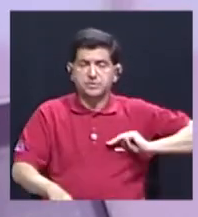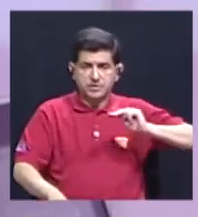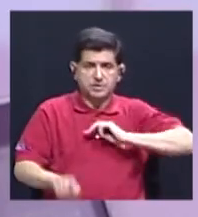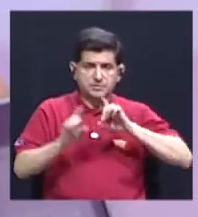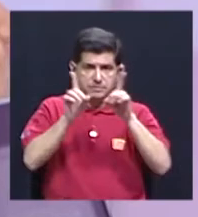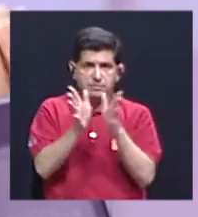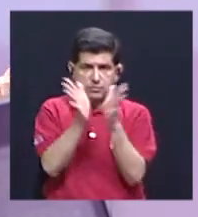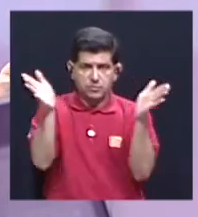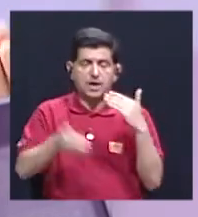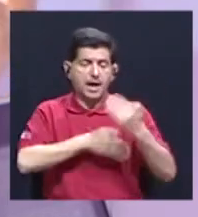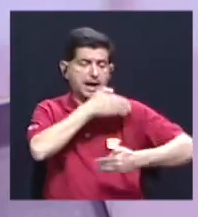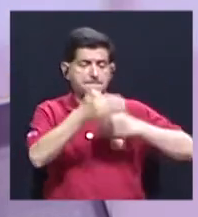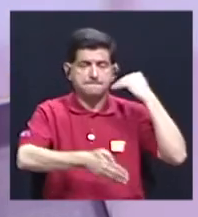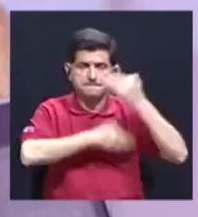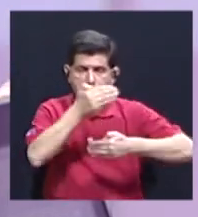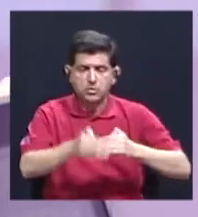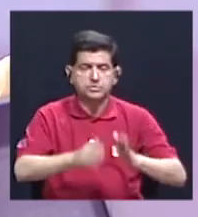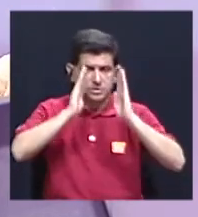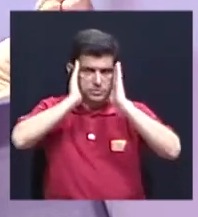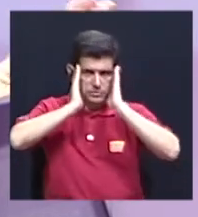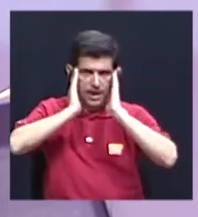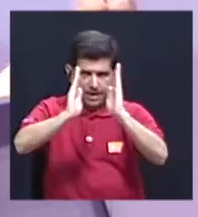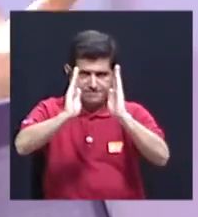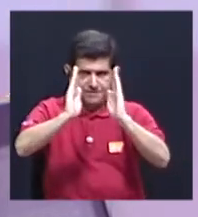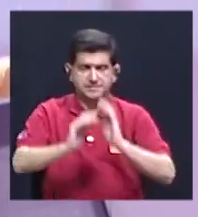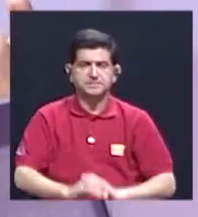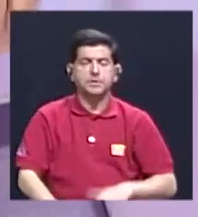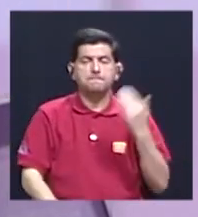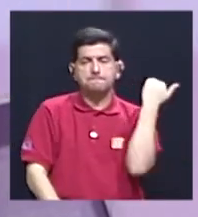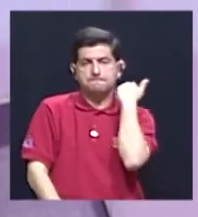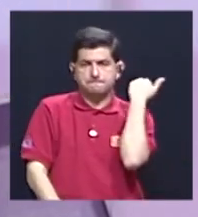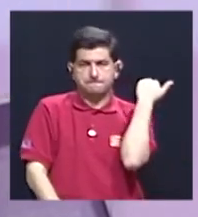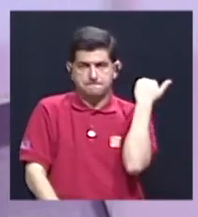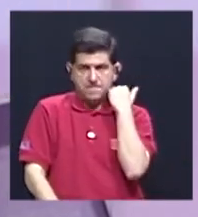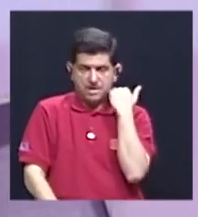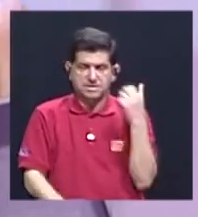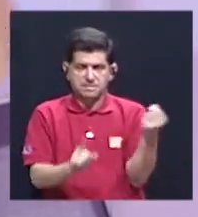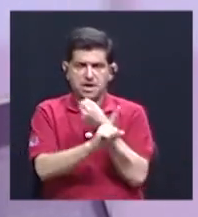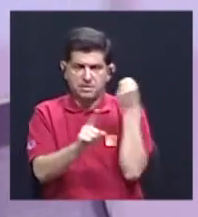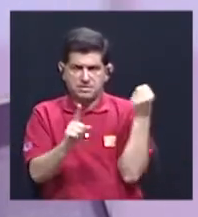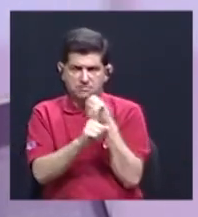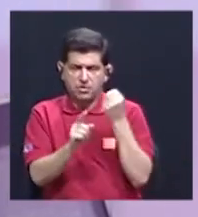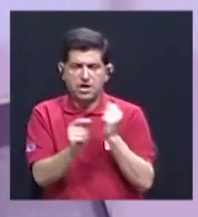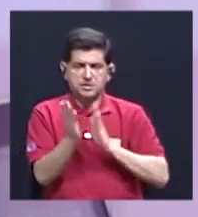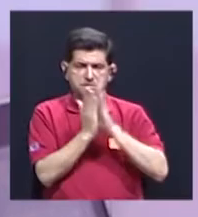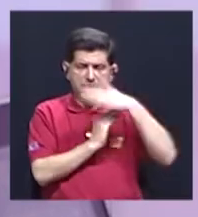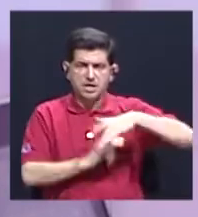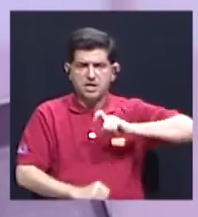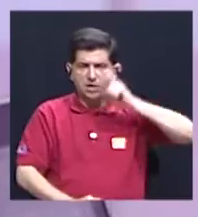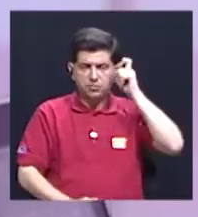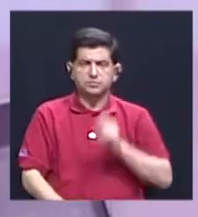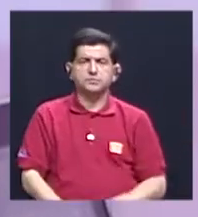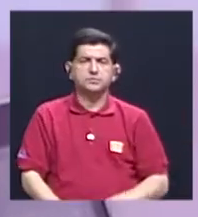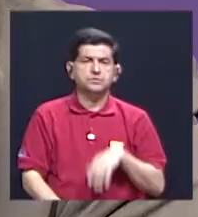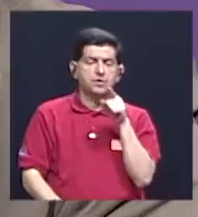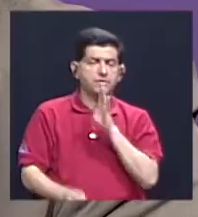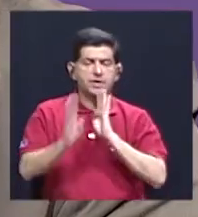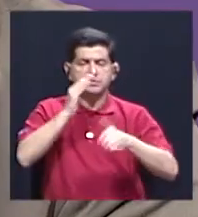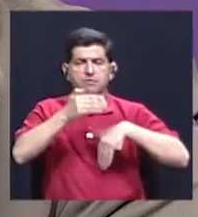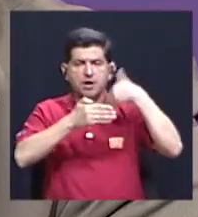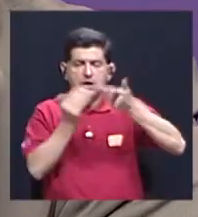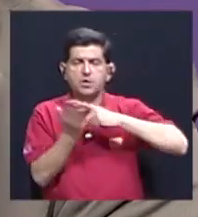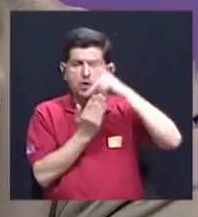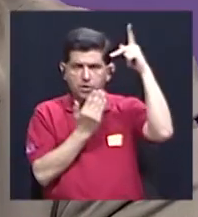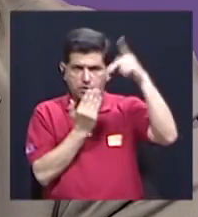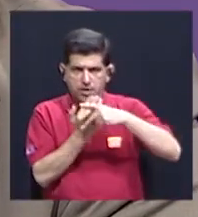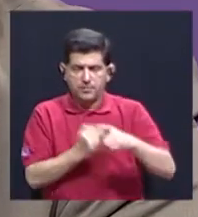en lo que son protocolos para la atención de víctimas de violencia, de abuso sexual. Vamos a referirnos más adelante en el